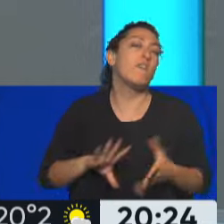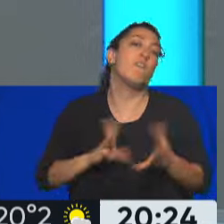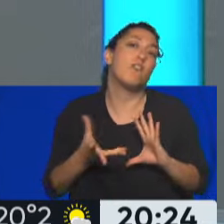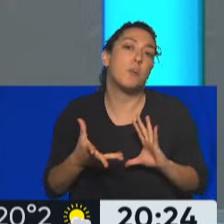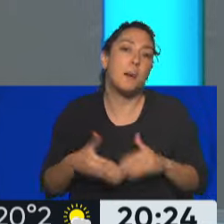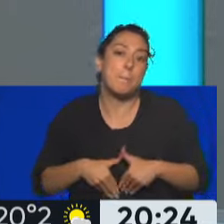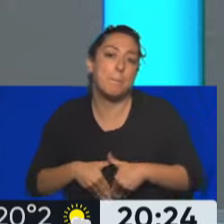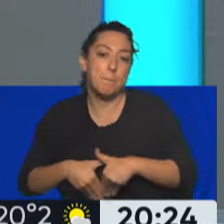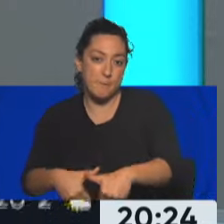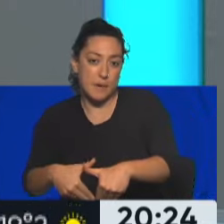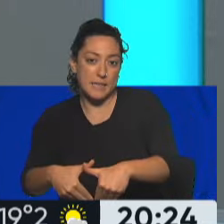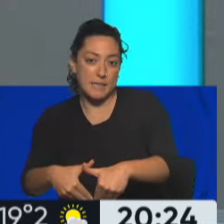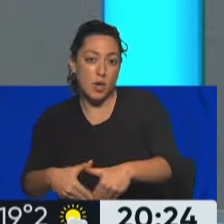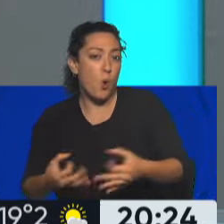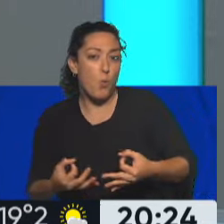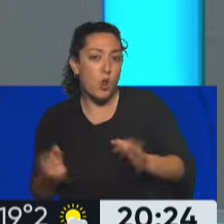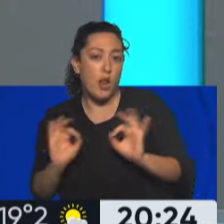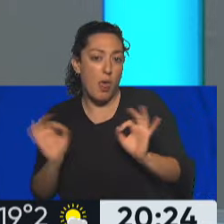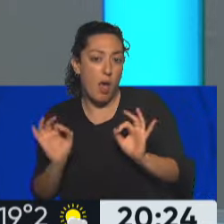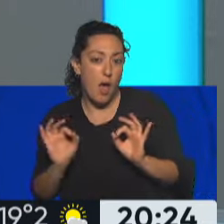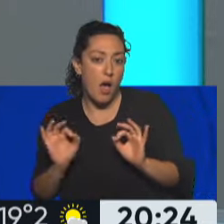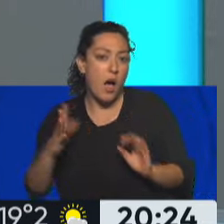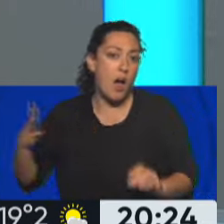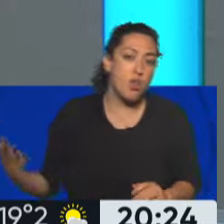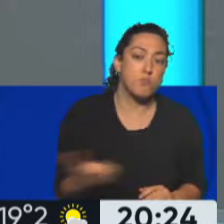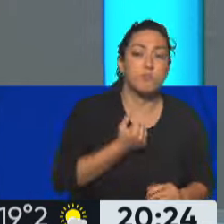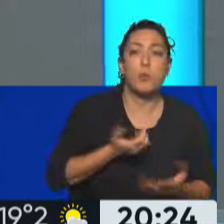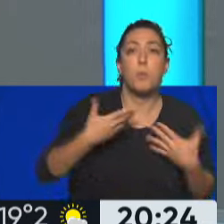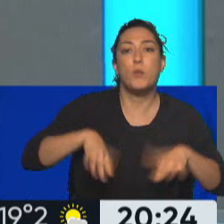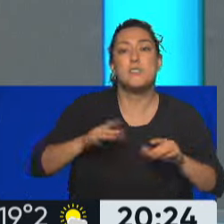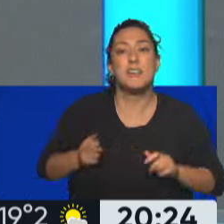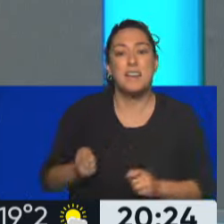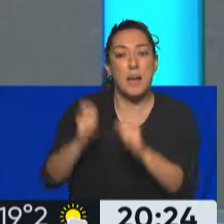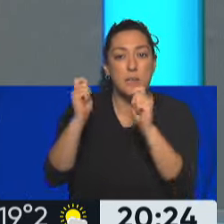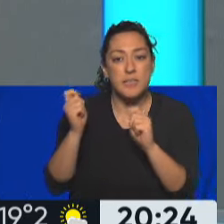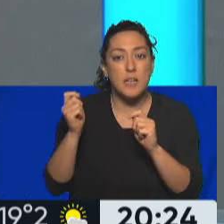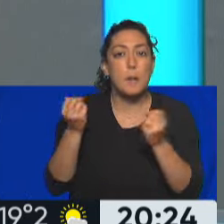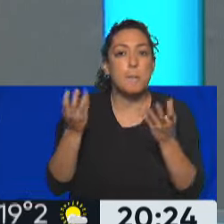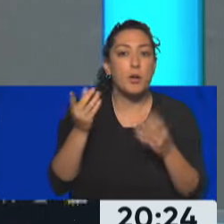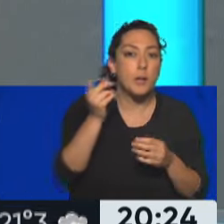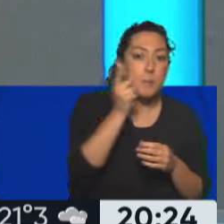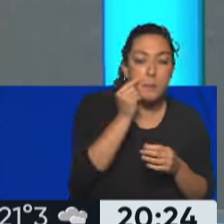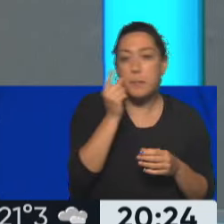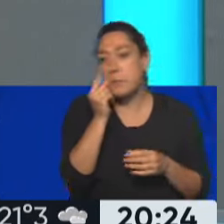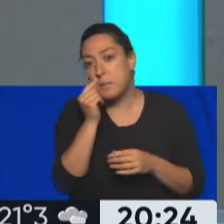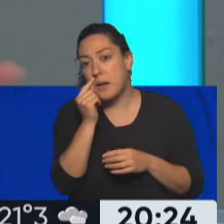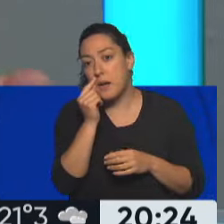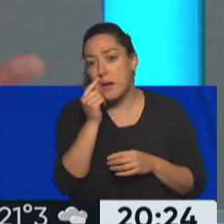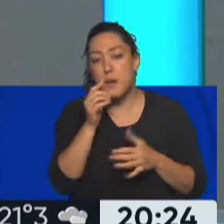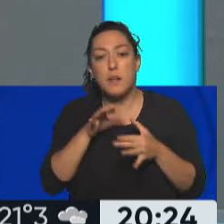gestante que no puso sus óvulos, y haber intentado la adopción por integración, por el padre afín, que sería el padre.